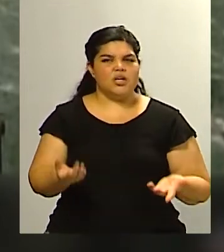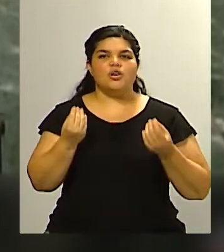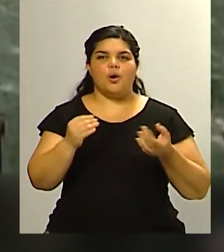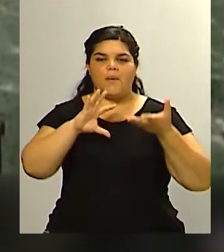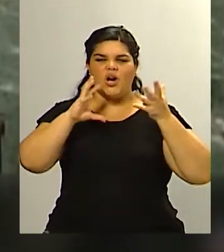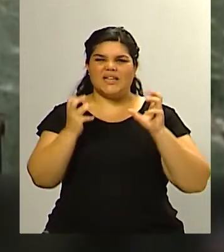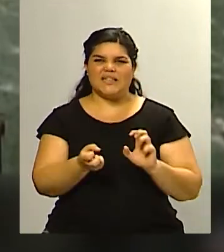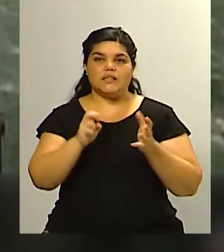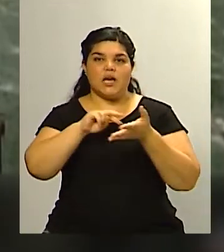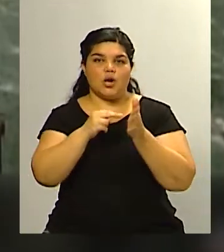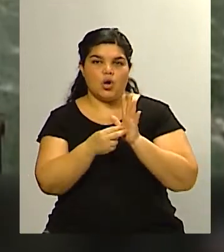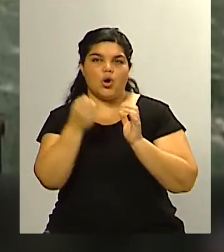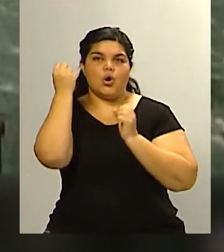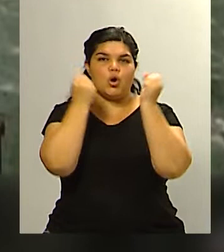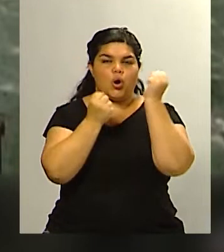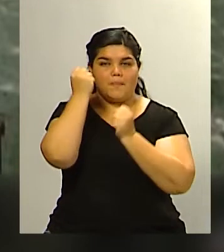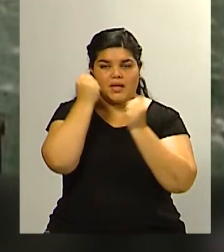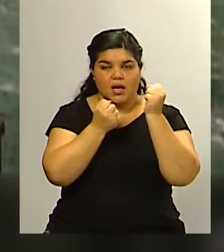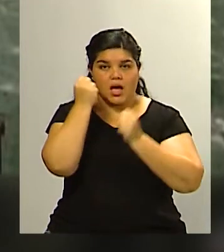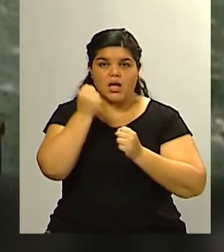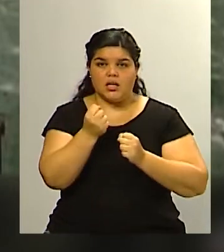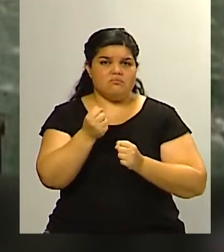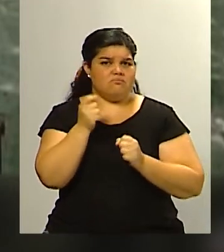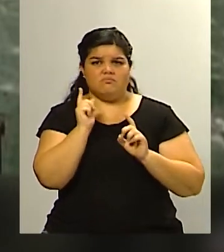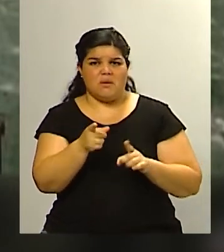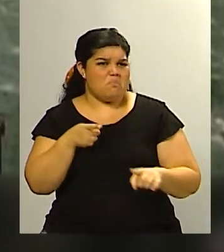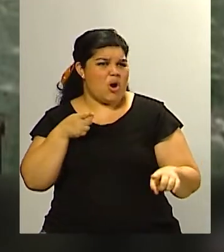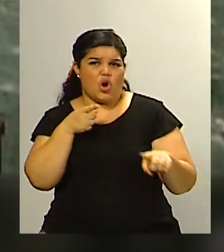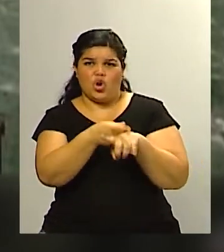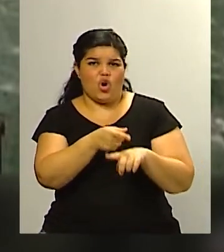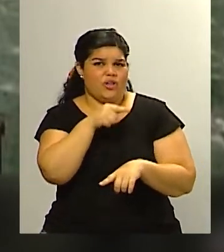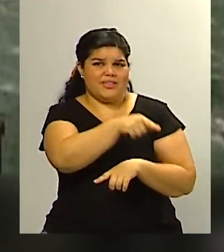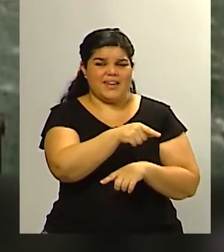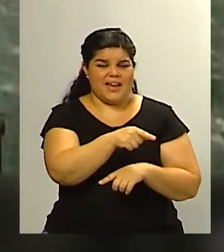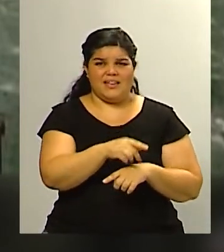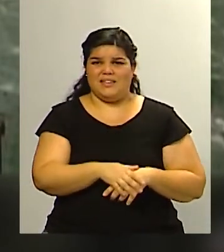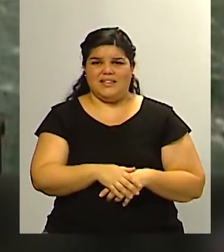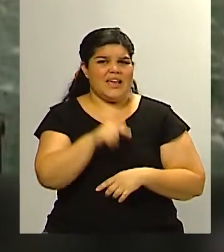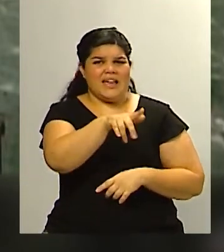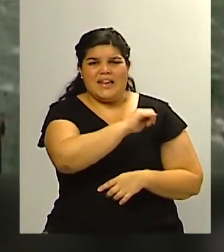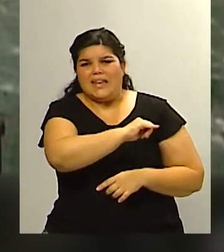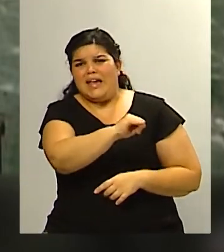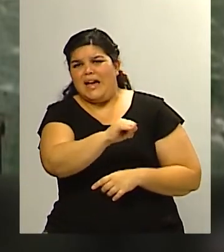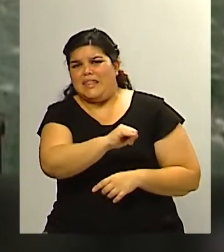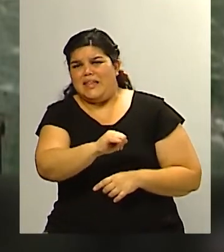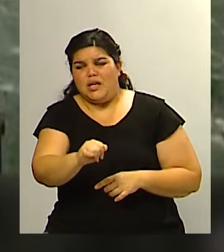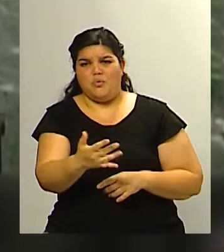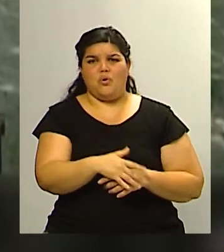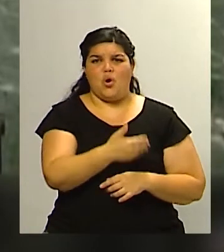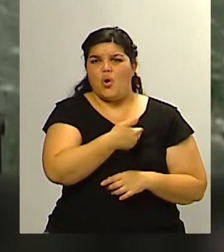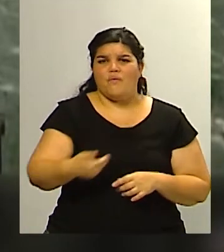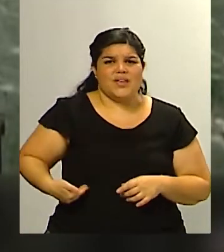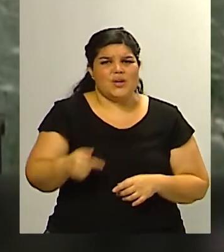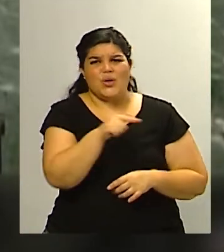económica es un factor que le puede jugar en contra y que le está jugando en contra a su imagen y justamente a su gobierno ¿qué